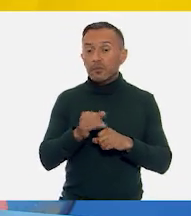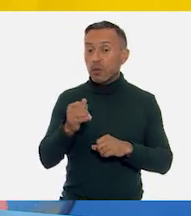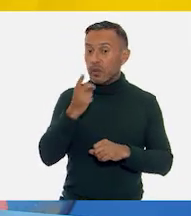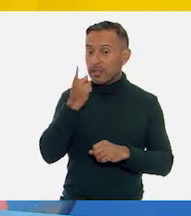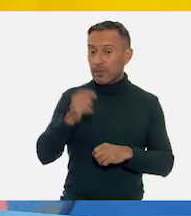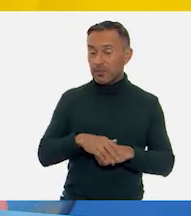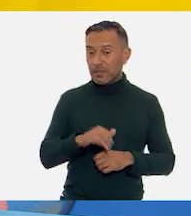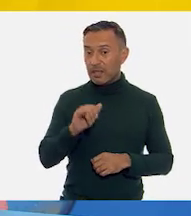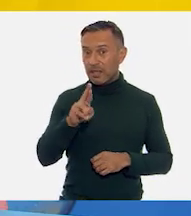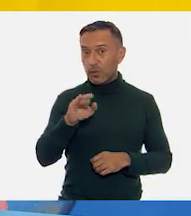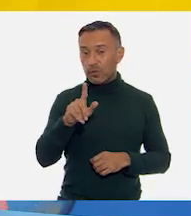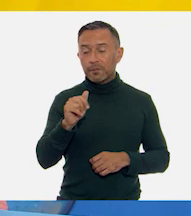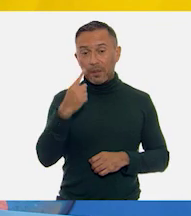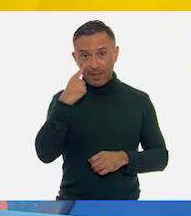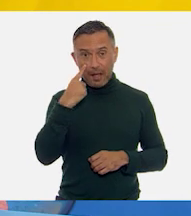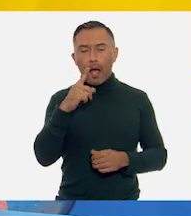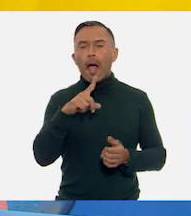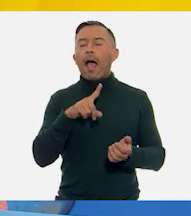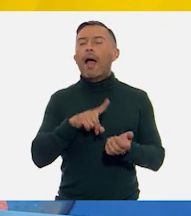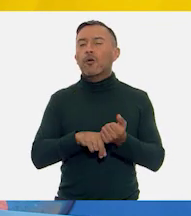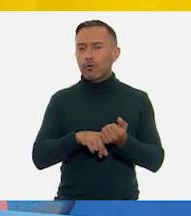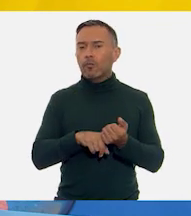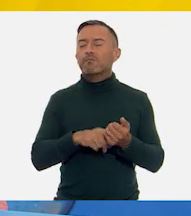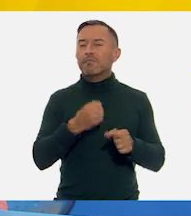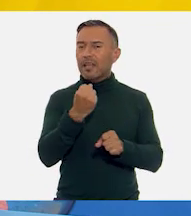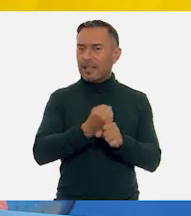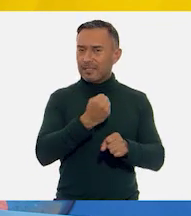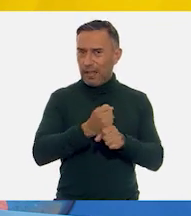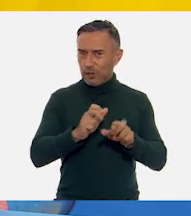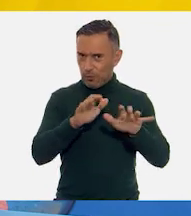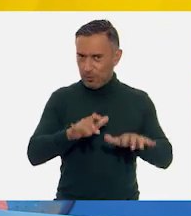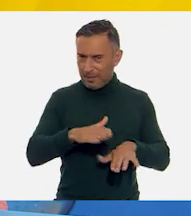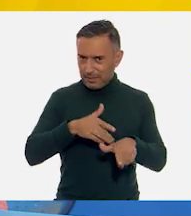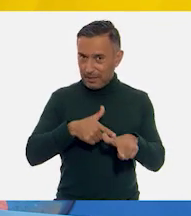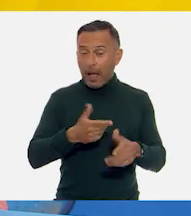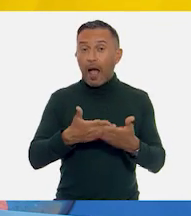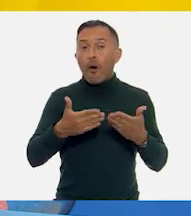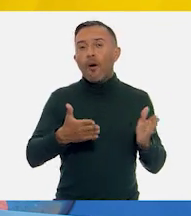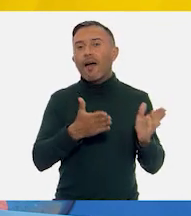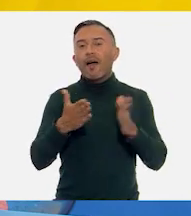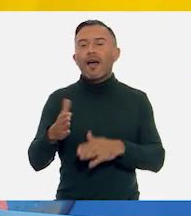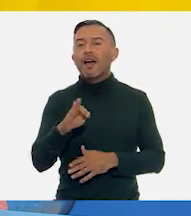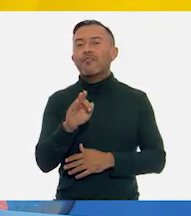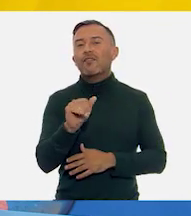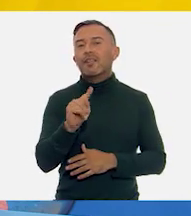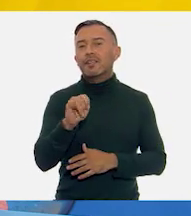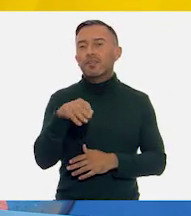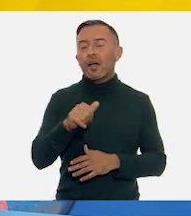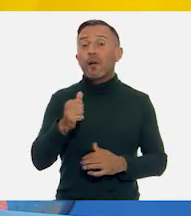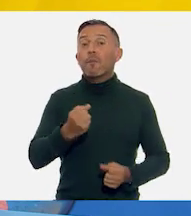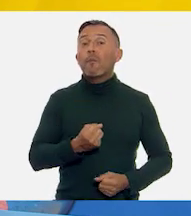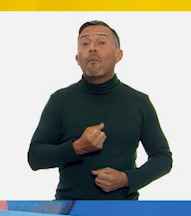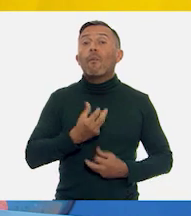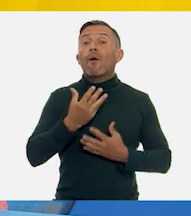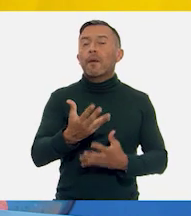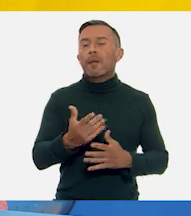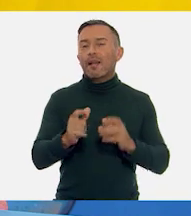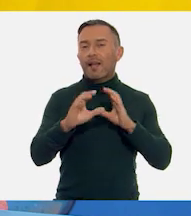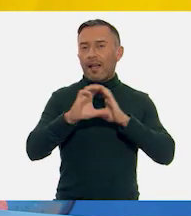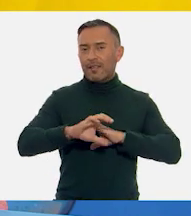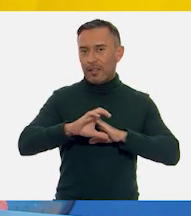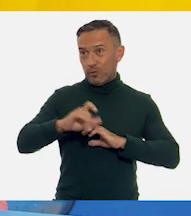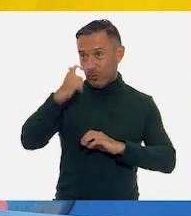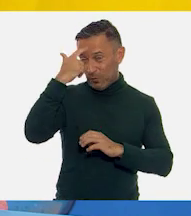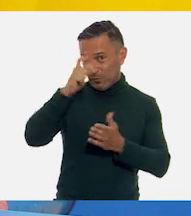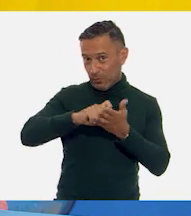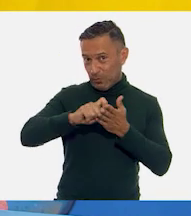digan, Raulito. Mientras tanto, sigamos con el ensayo. Ahora veamos a Fátima con el poema Cantares del poeta español